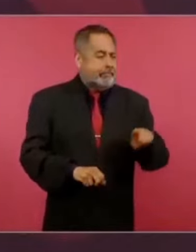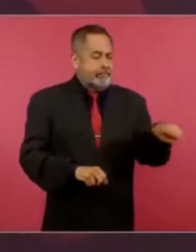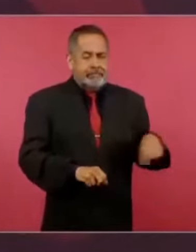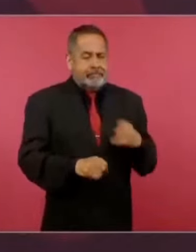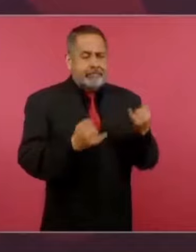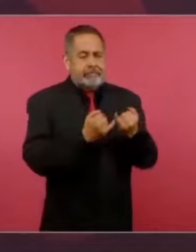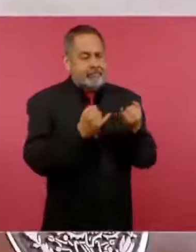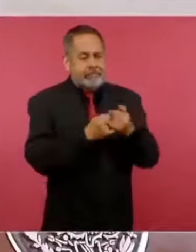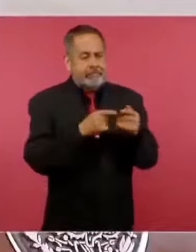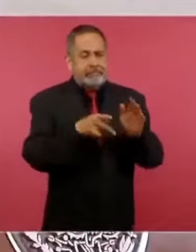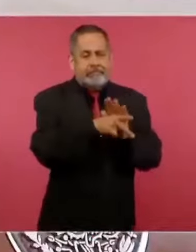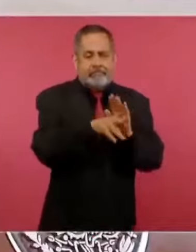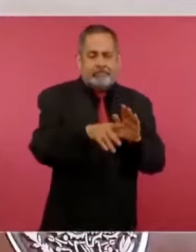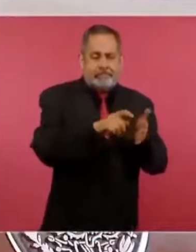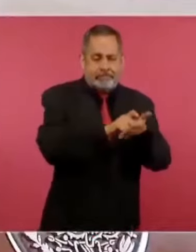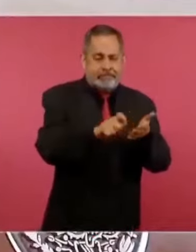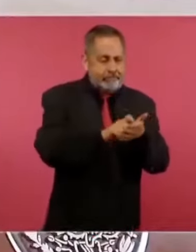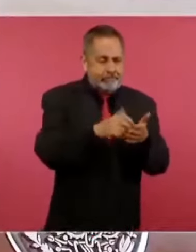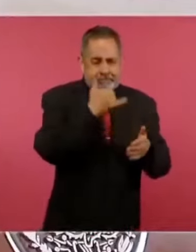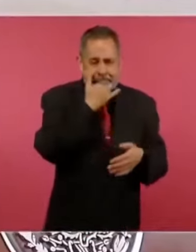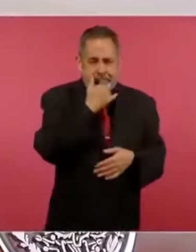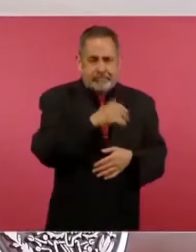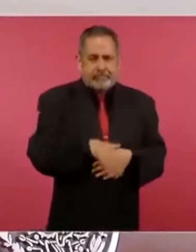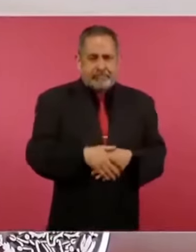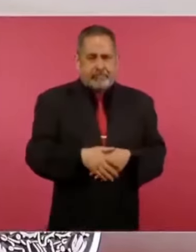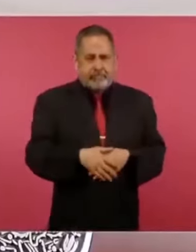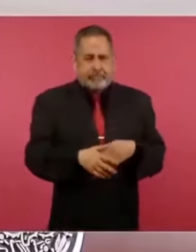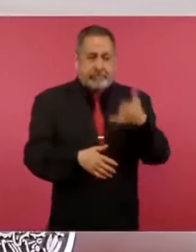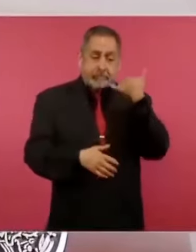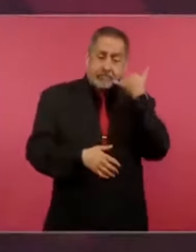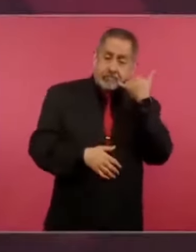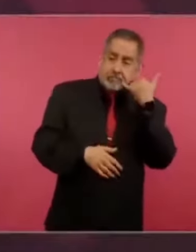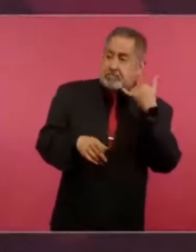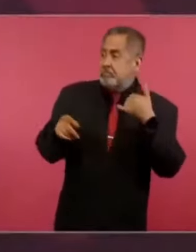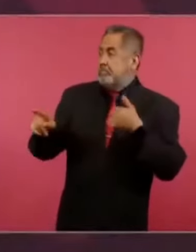la corresponsal del New York Times, por el teléfono que era público.